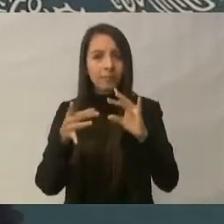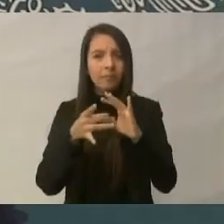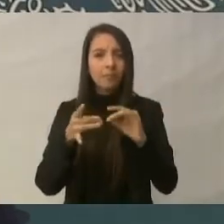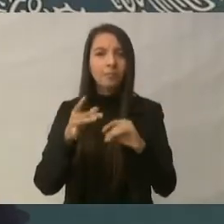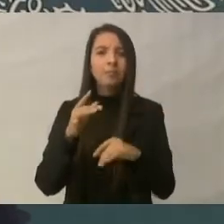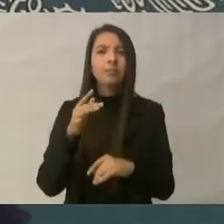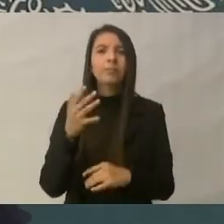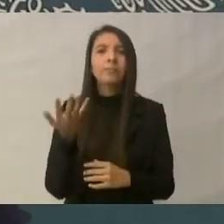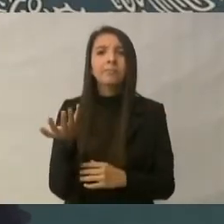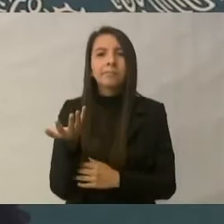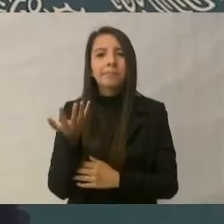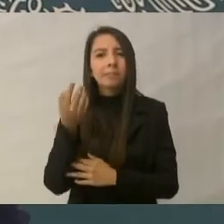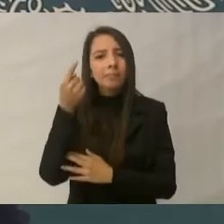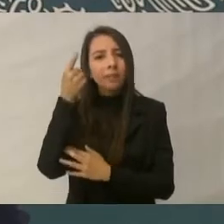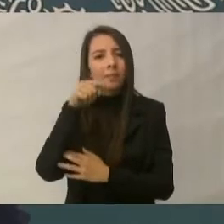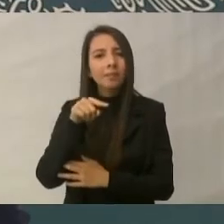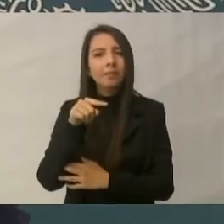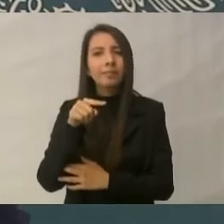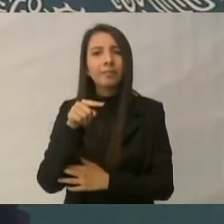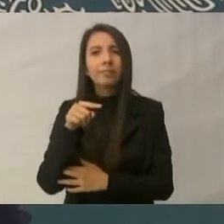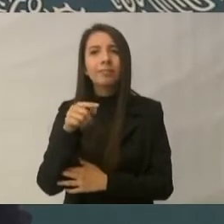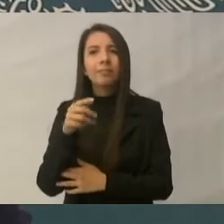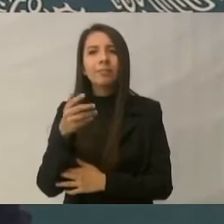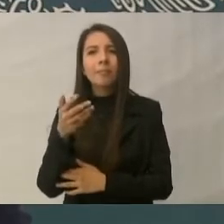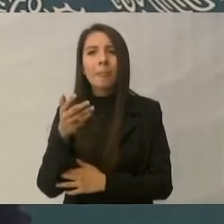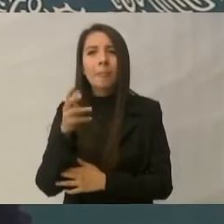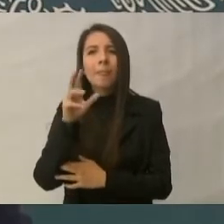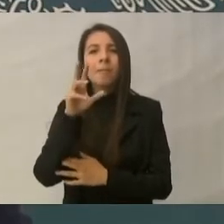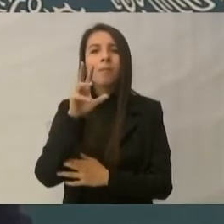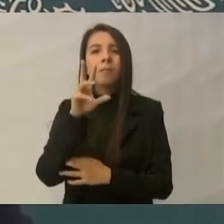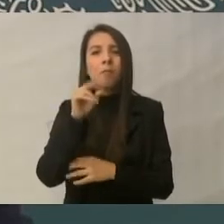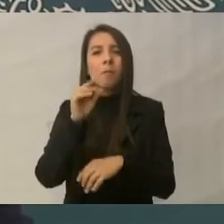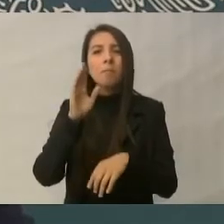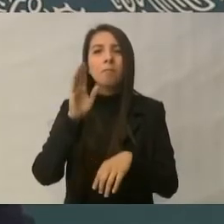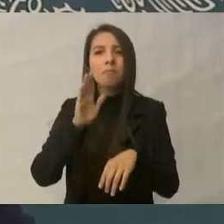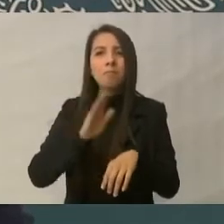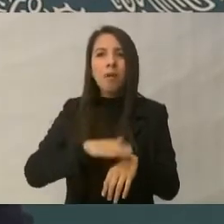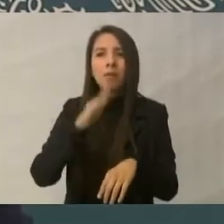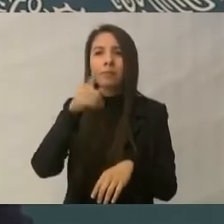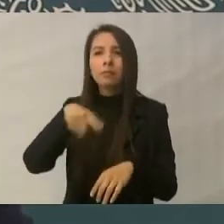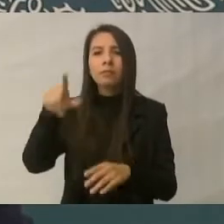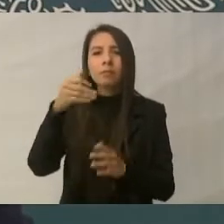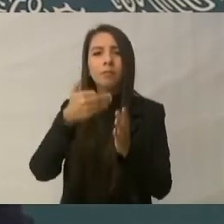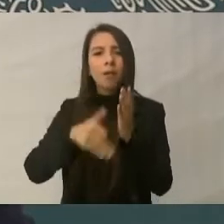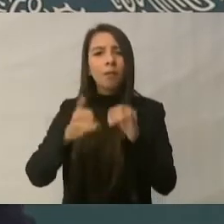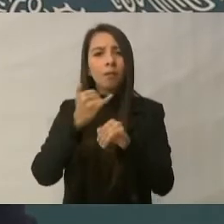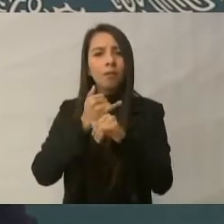ningún tipo de desinformación.